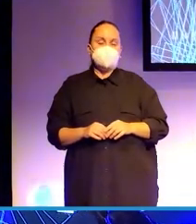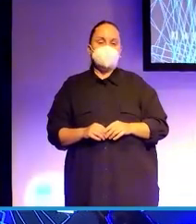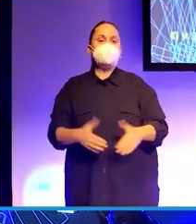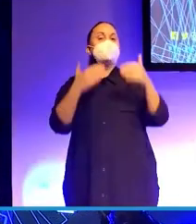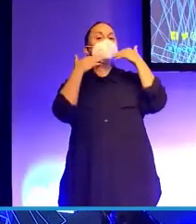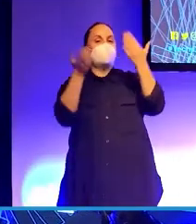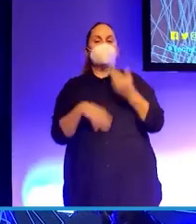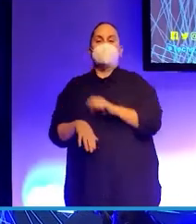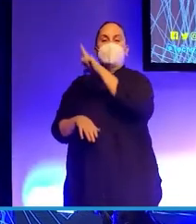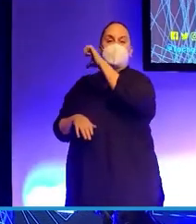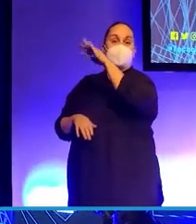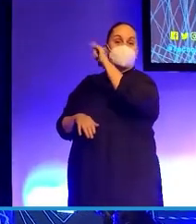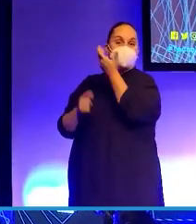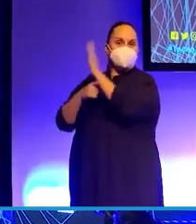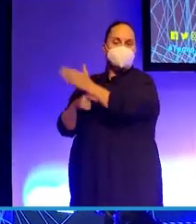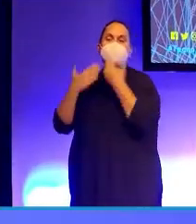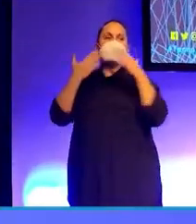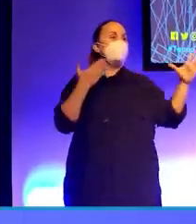Gracias, Leti. Gracias a todos. ¿Cómo están?